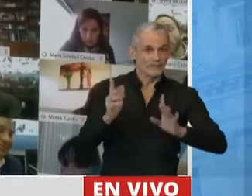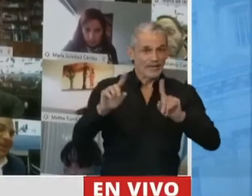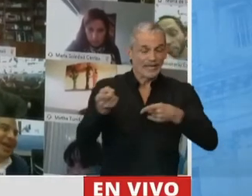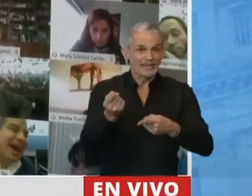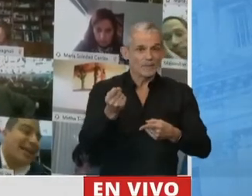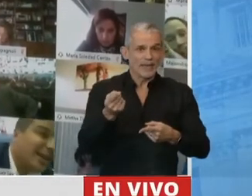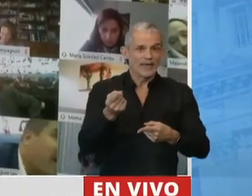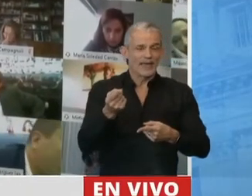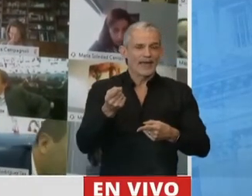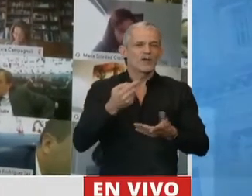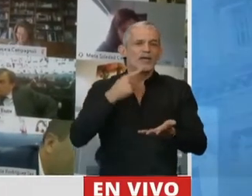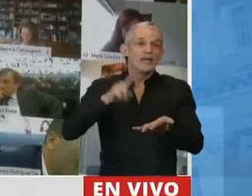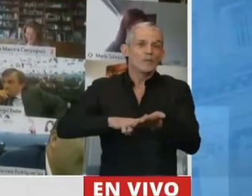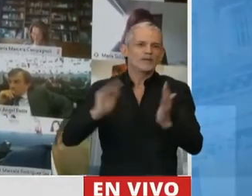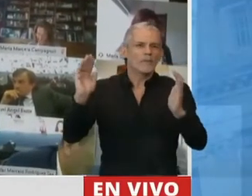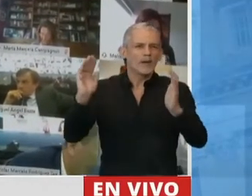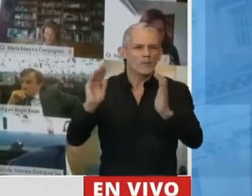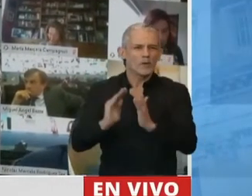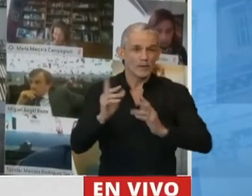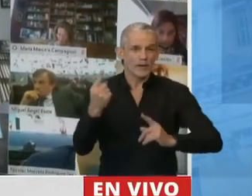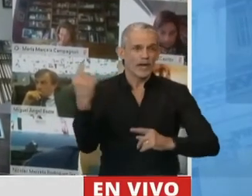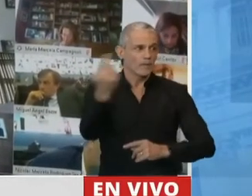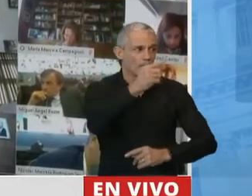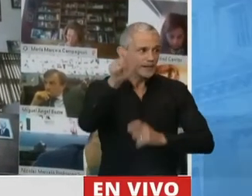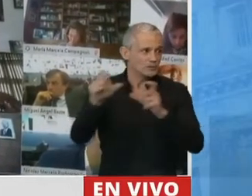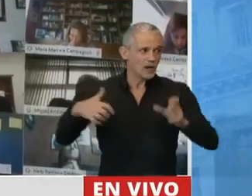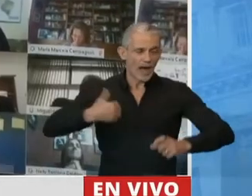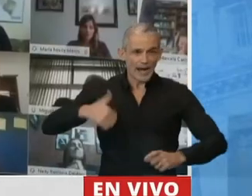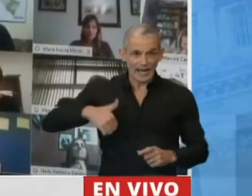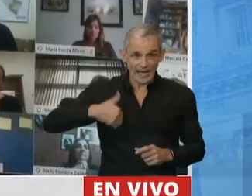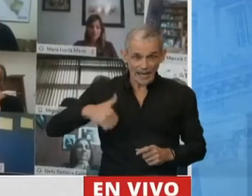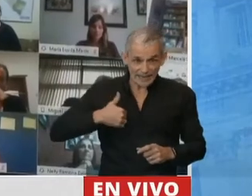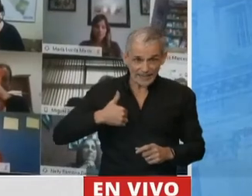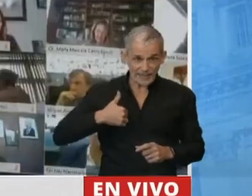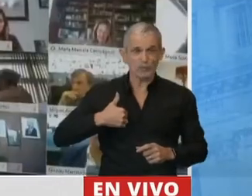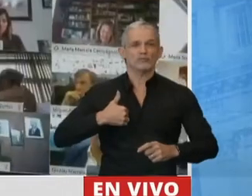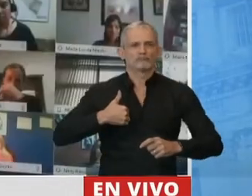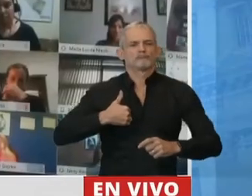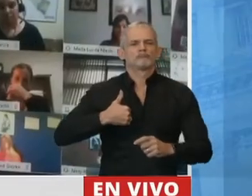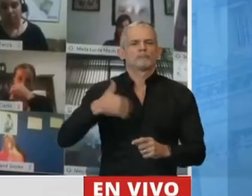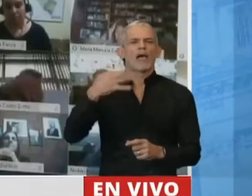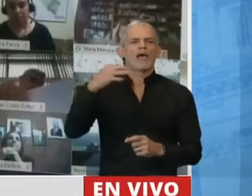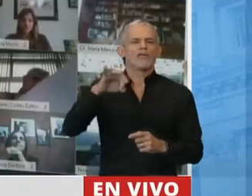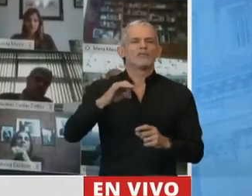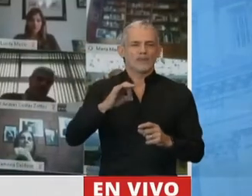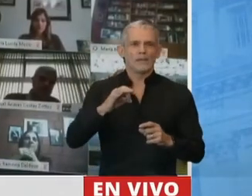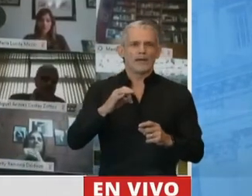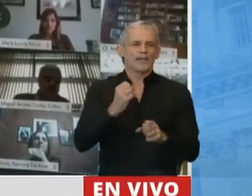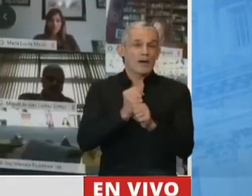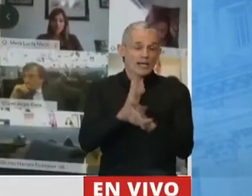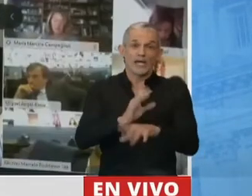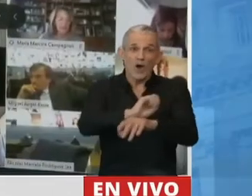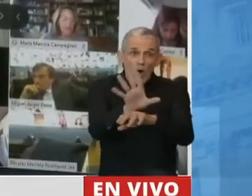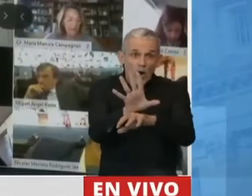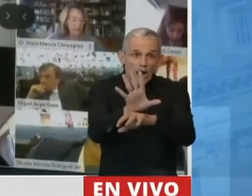como se ha dicho ya acá, que cada argentino se queda donde pueda desarrollarse. Y esa es una apuesta. Esta pandemia